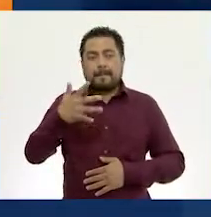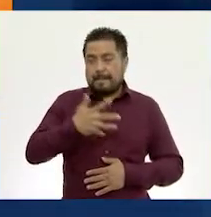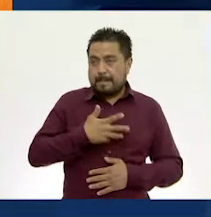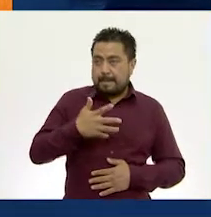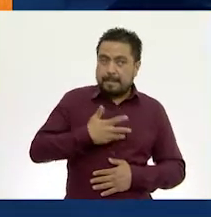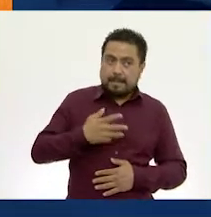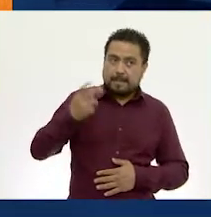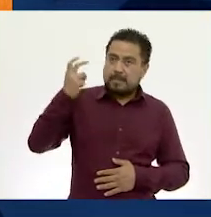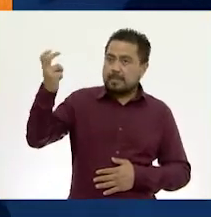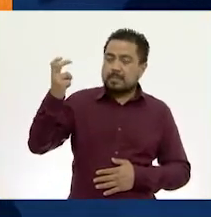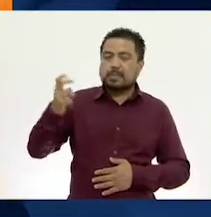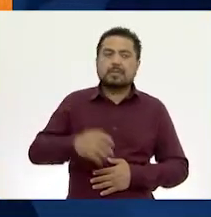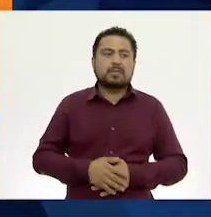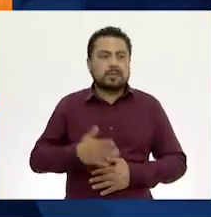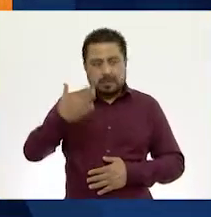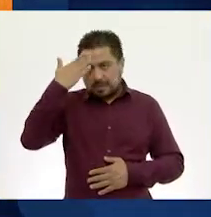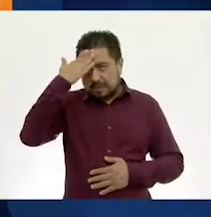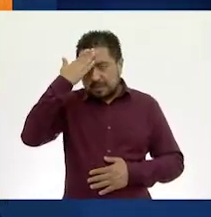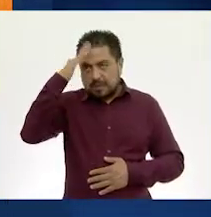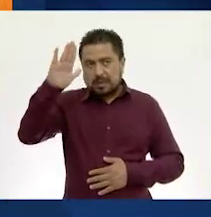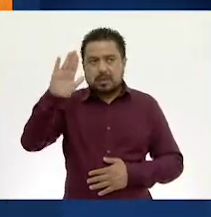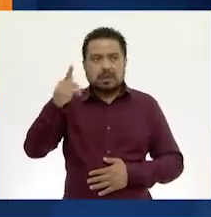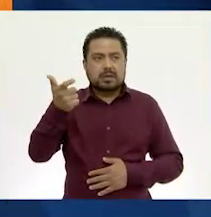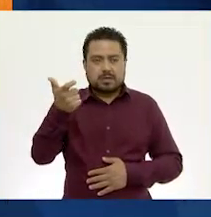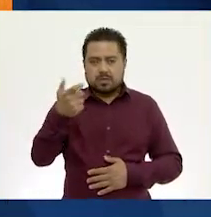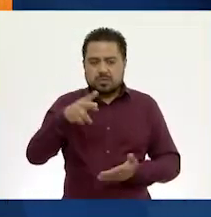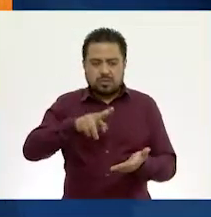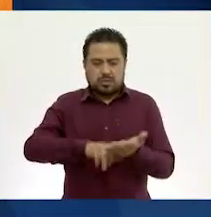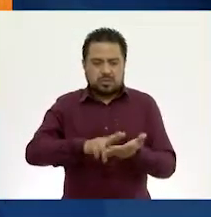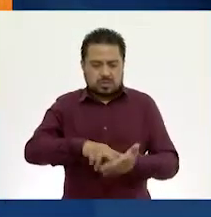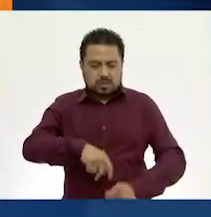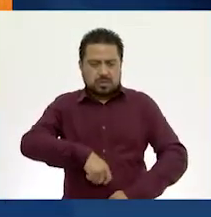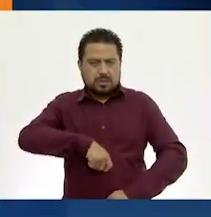Tenemos que desconocemos el precio de la chamarra.